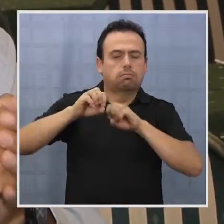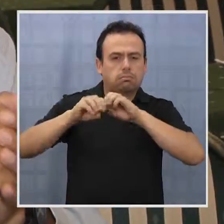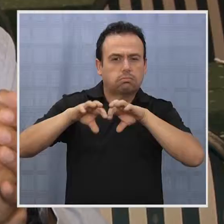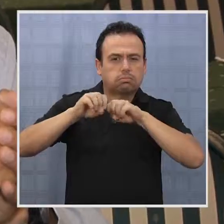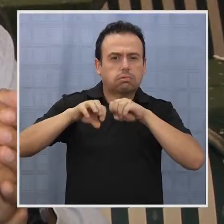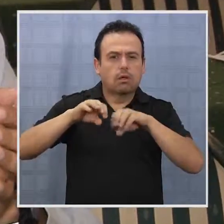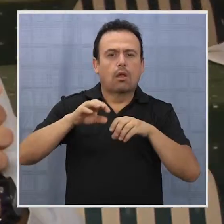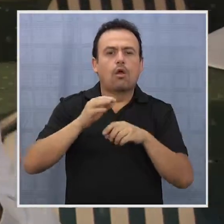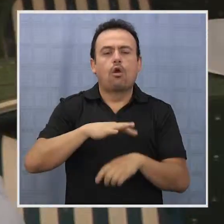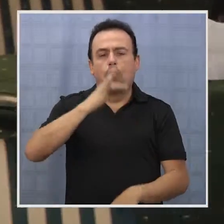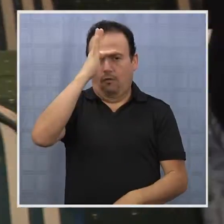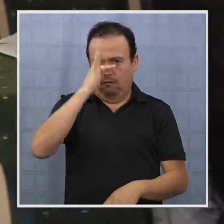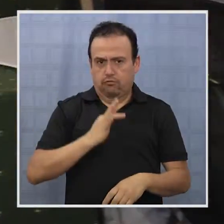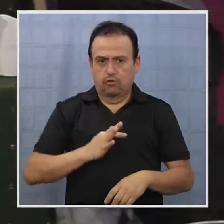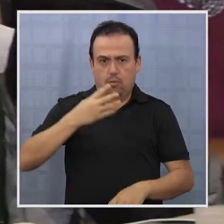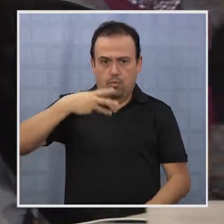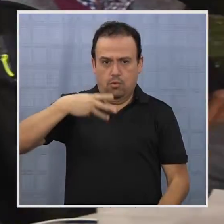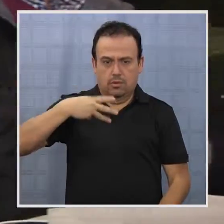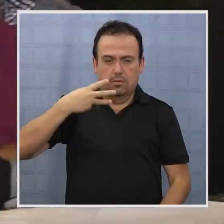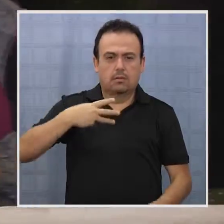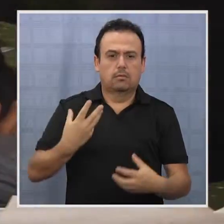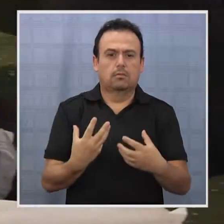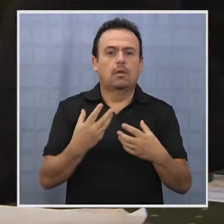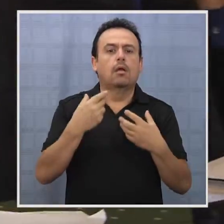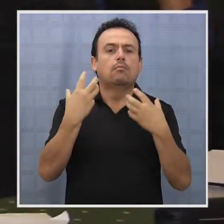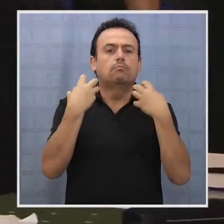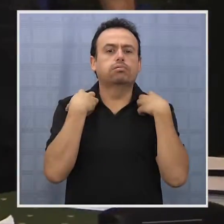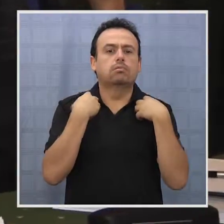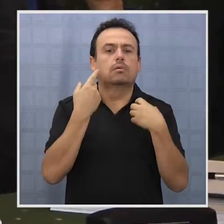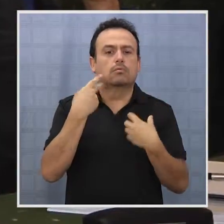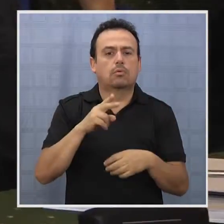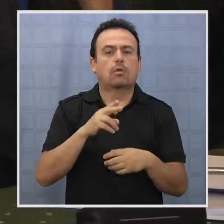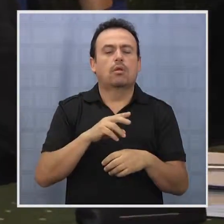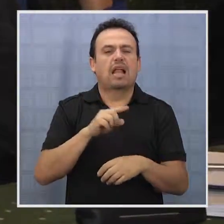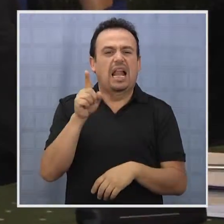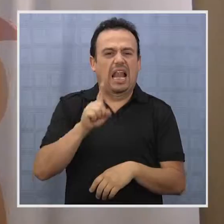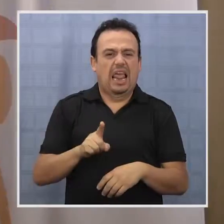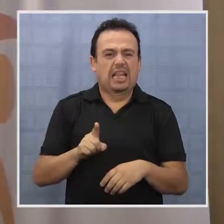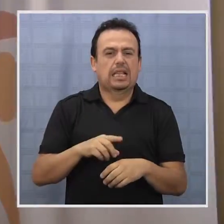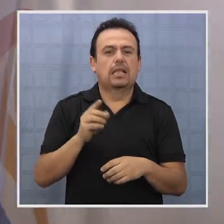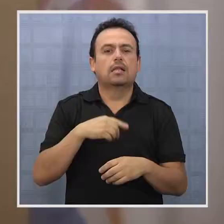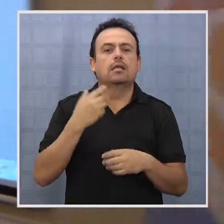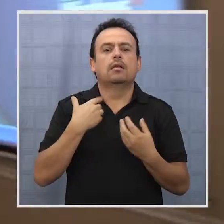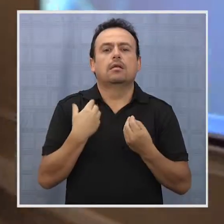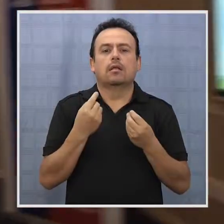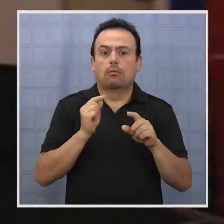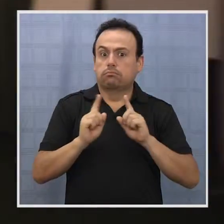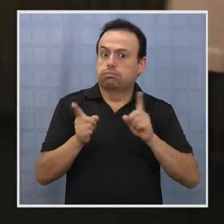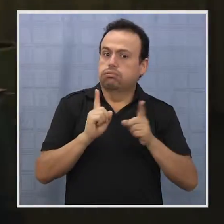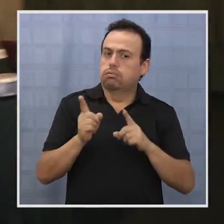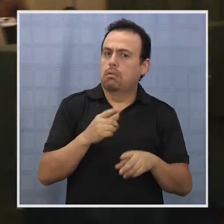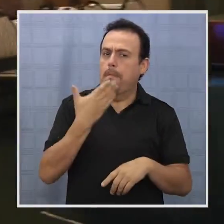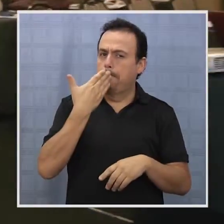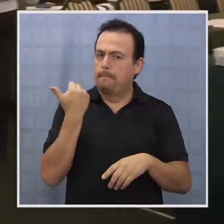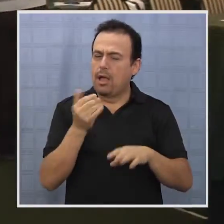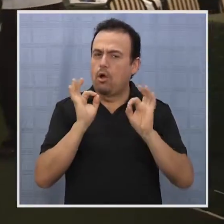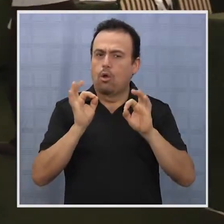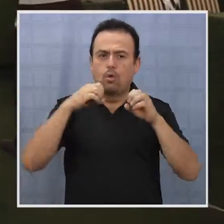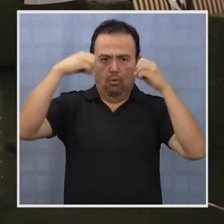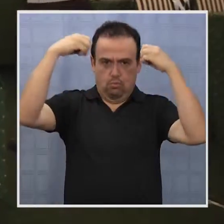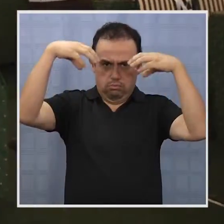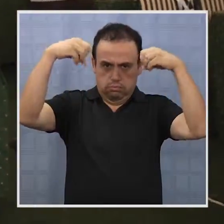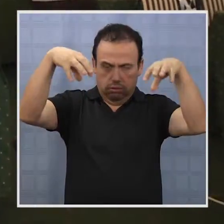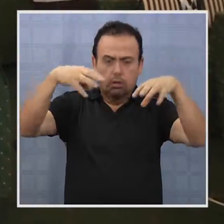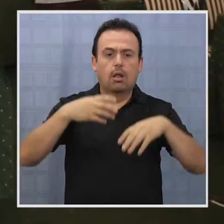capacitación a los funcionarios municipales a cargo del sector eléctrico, denominada Gestión Eficiente de los Sistemas de Alumbrado